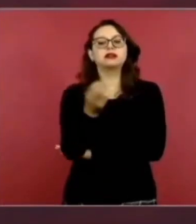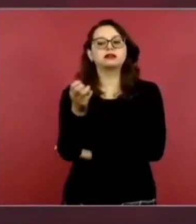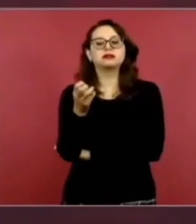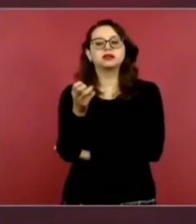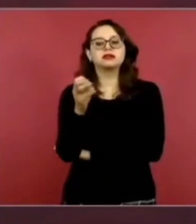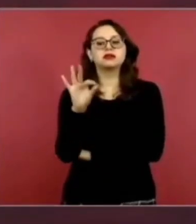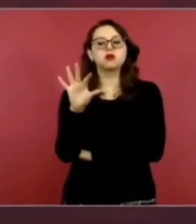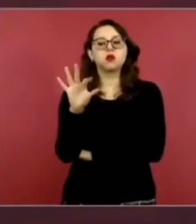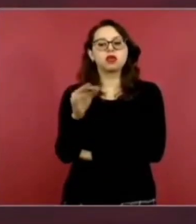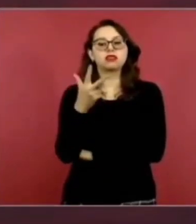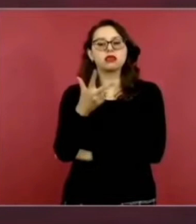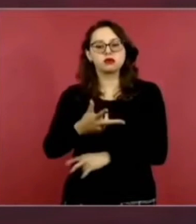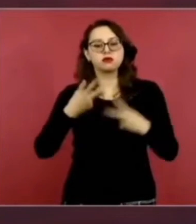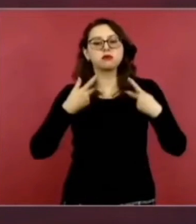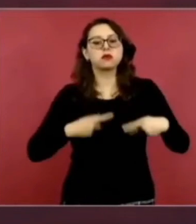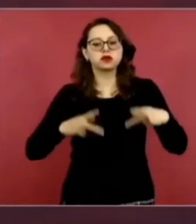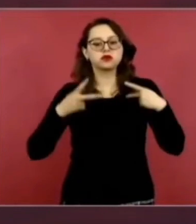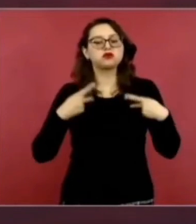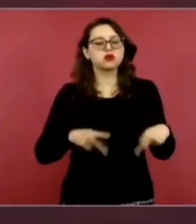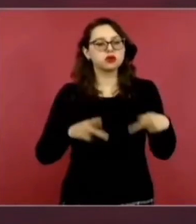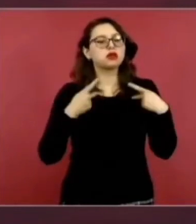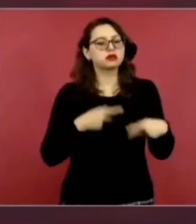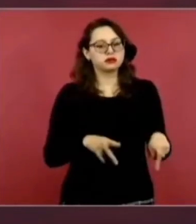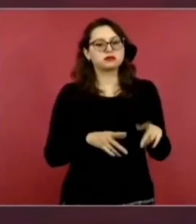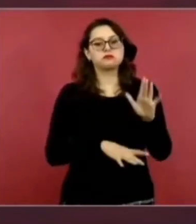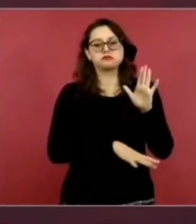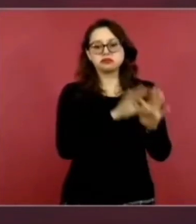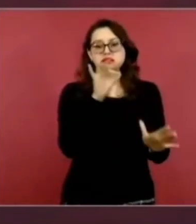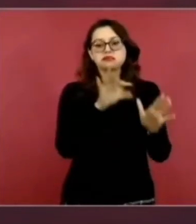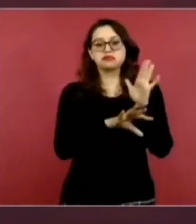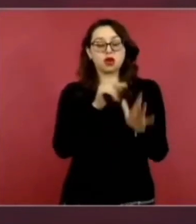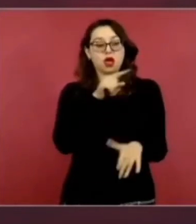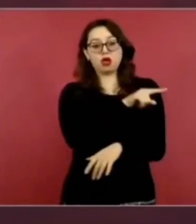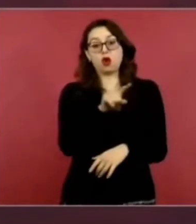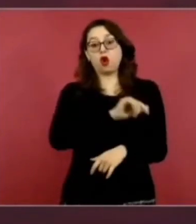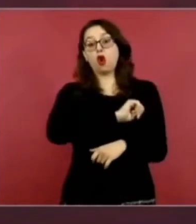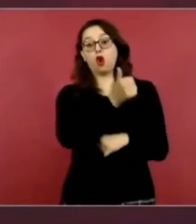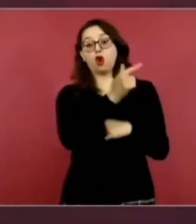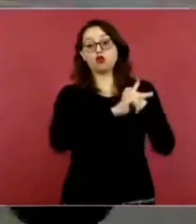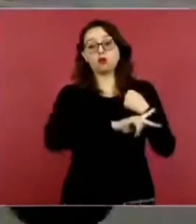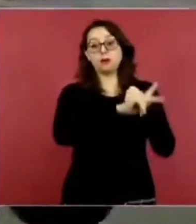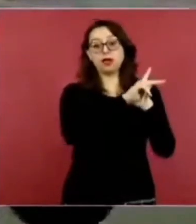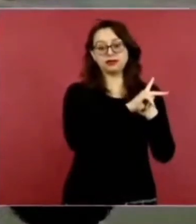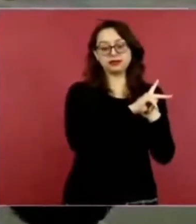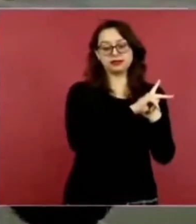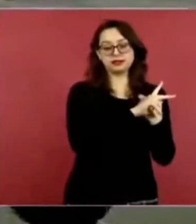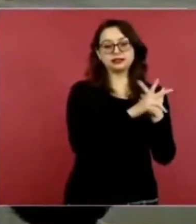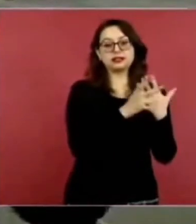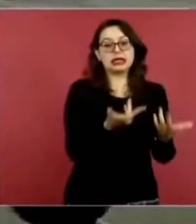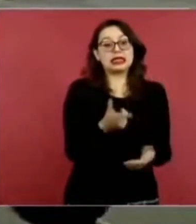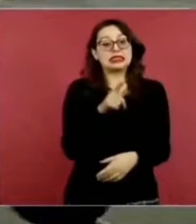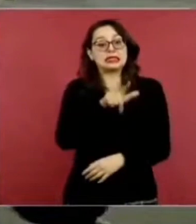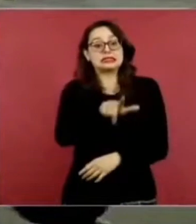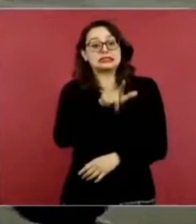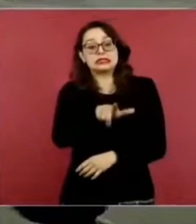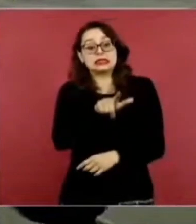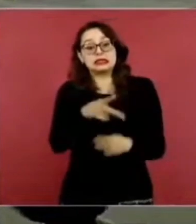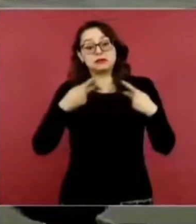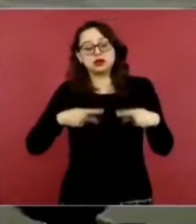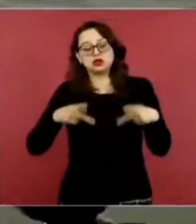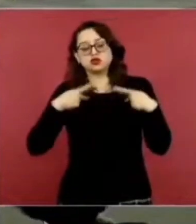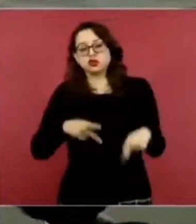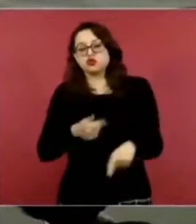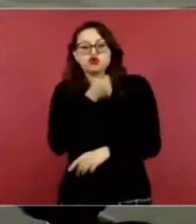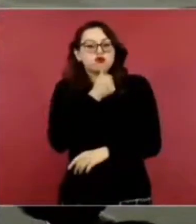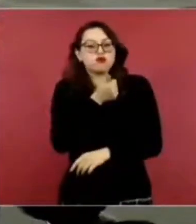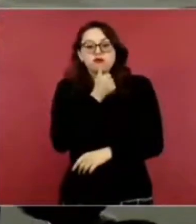348 localizados de los extranjeros y 17 no localizados. Pero de esos